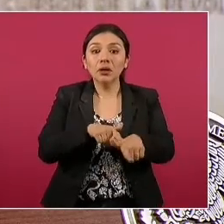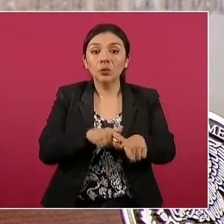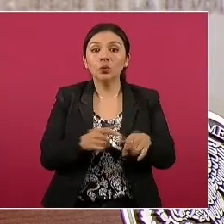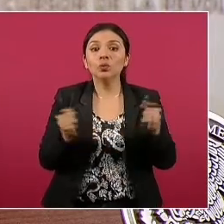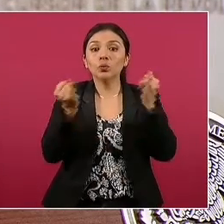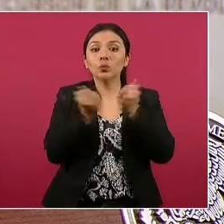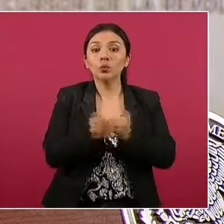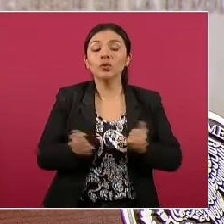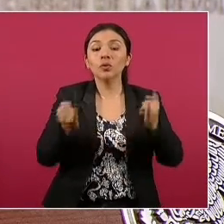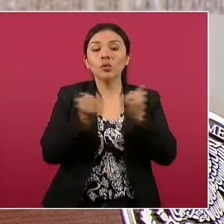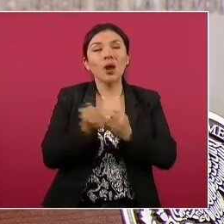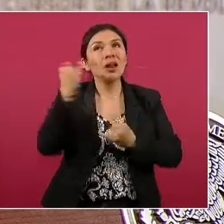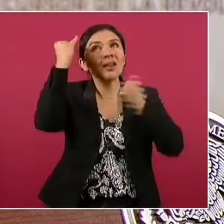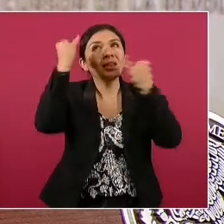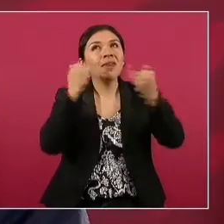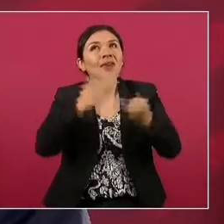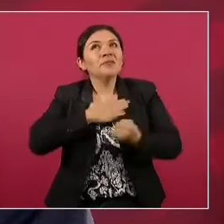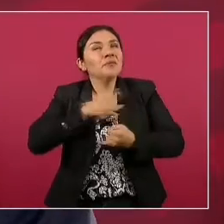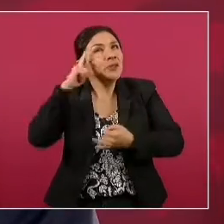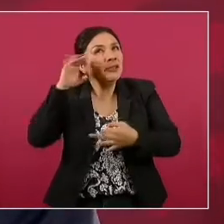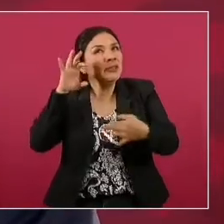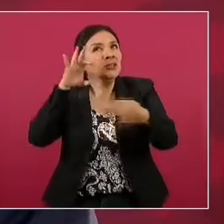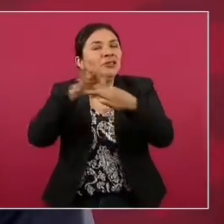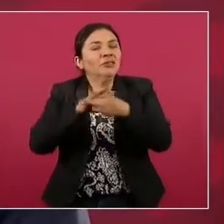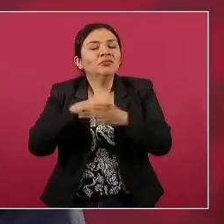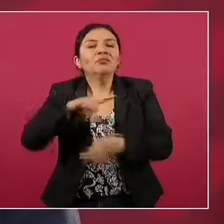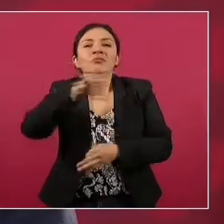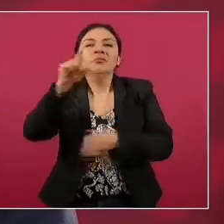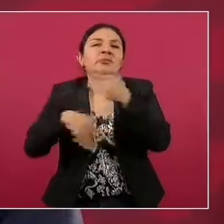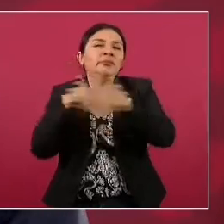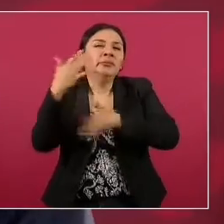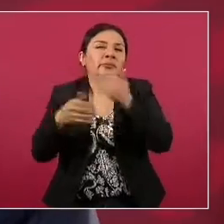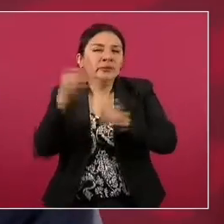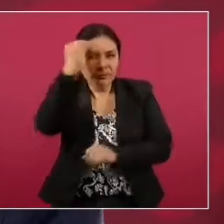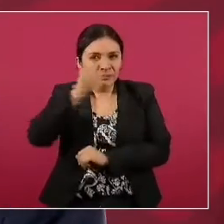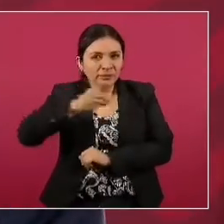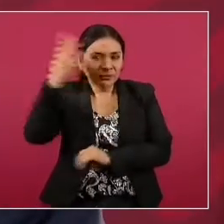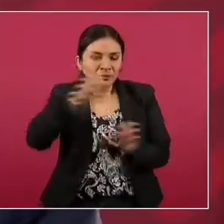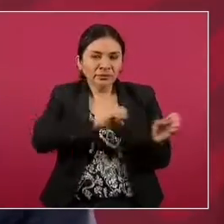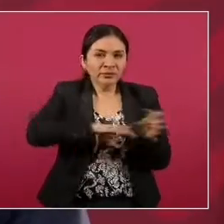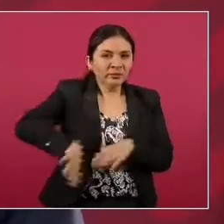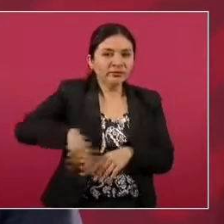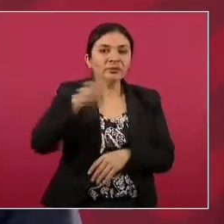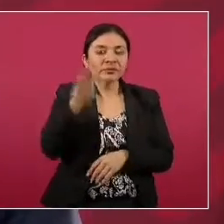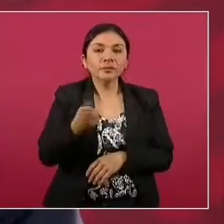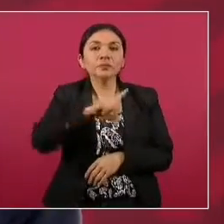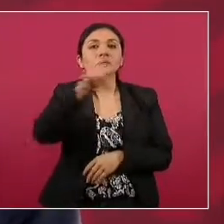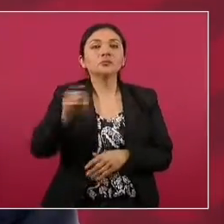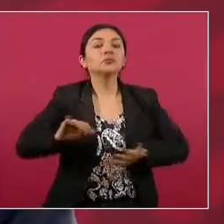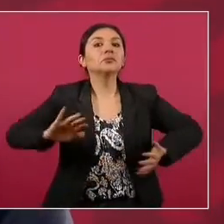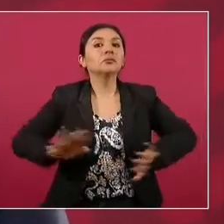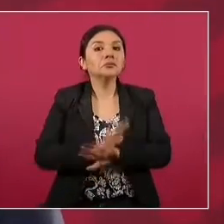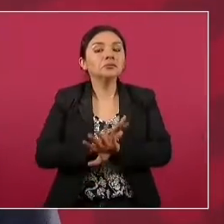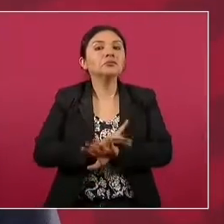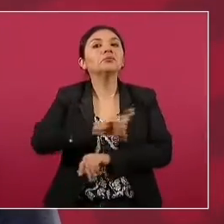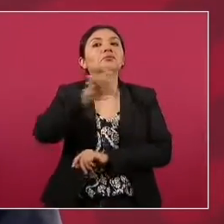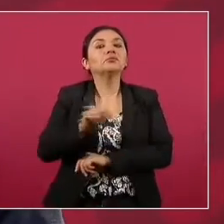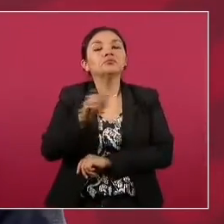convicciones y cambian y se enojan